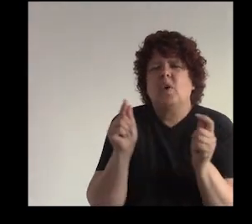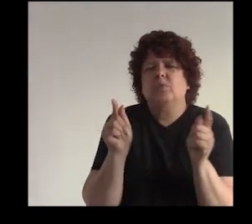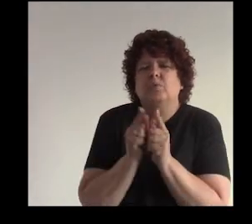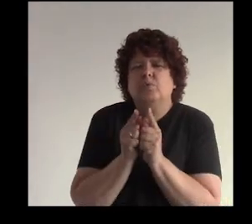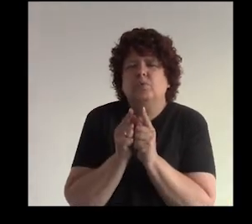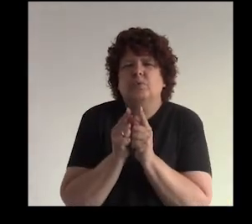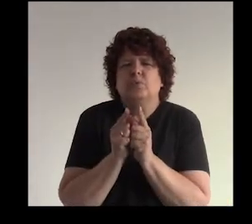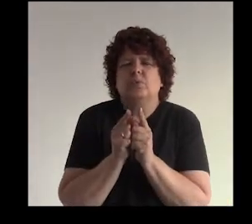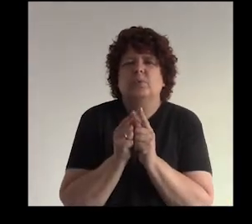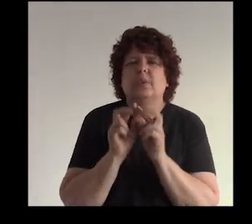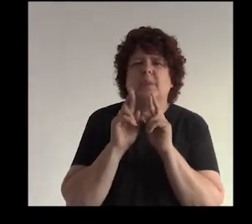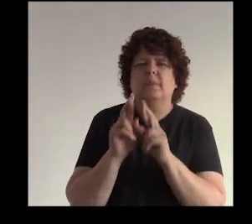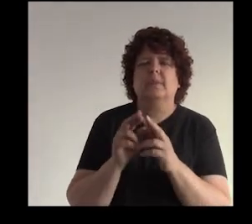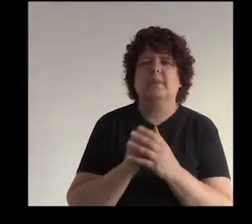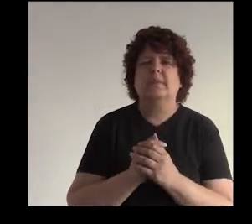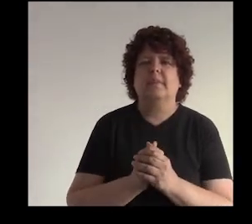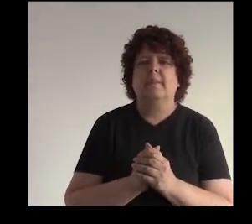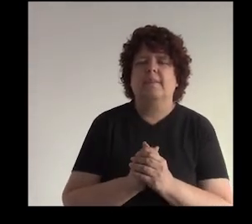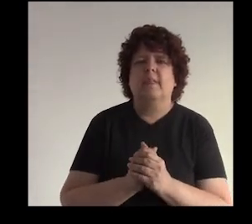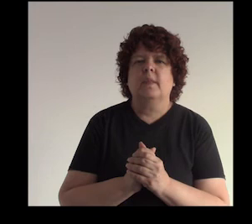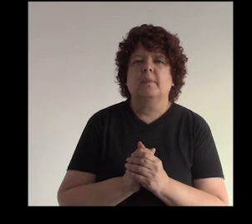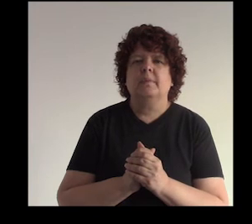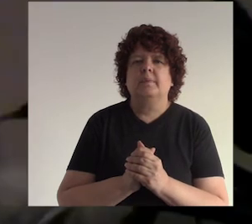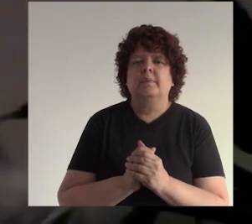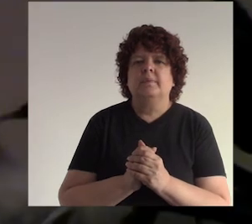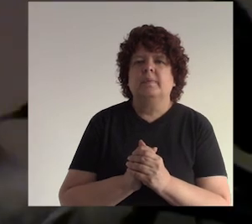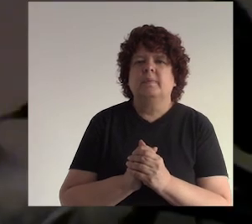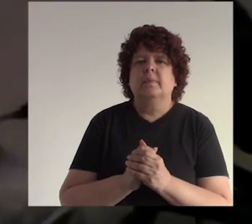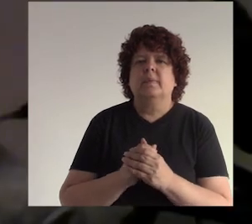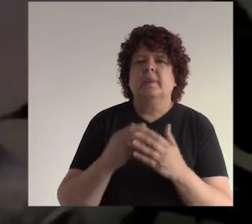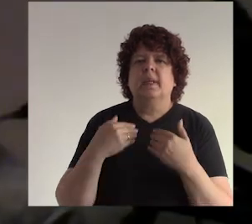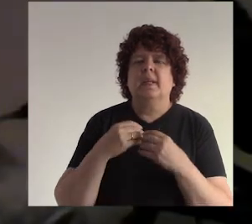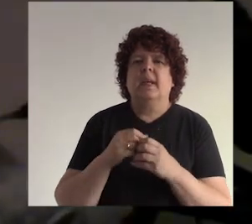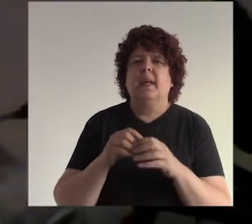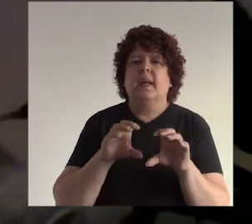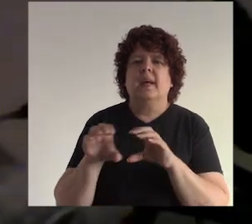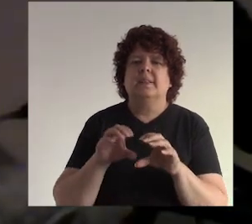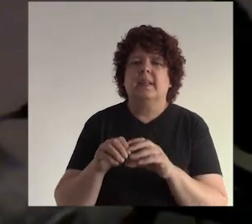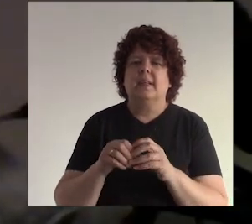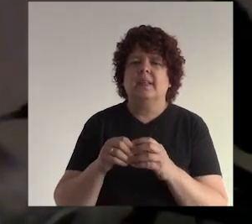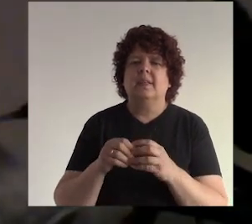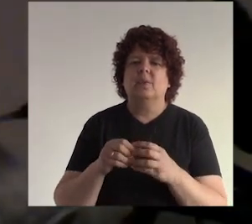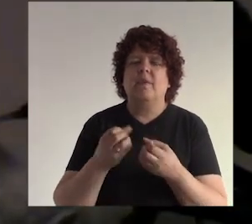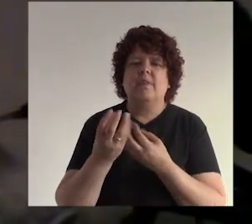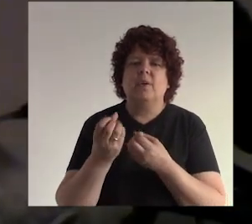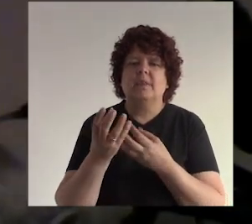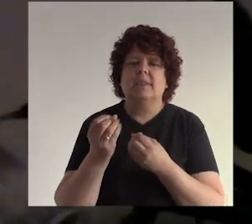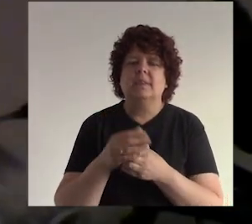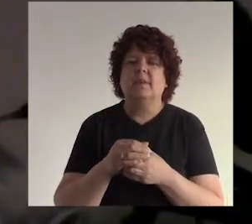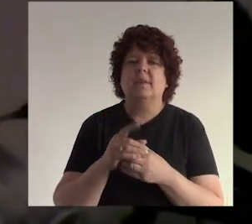rapidito rapidito respondemos la pregunta de Judy por supuesto Judy tienes que hacer tu contenido que sea atractivo